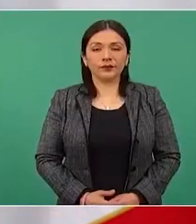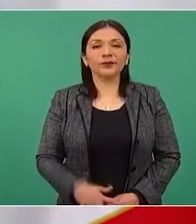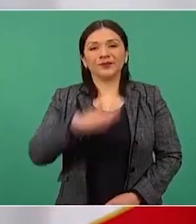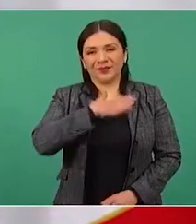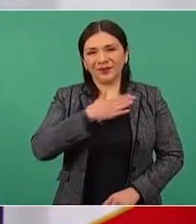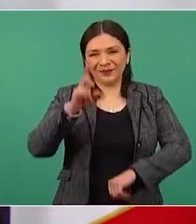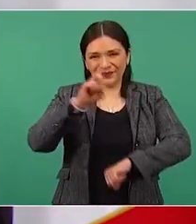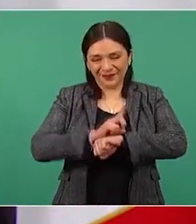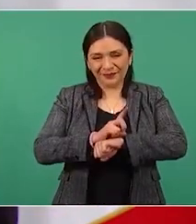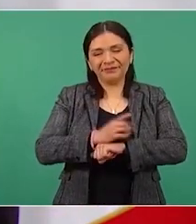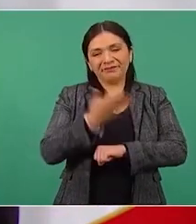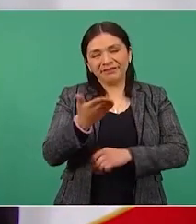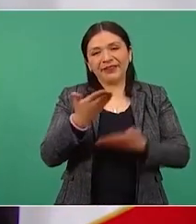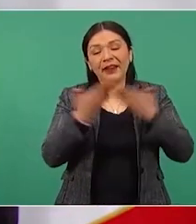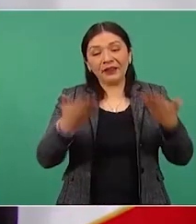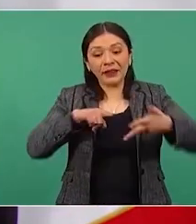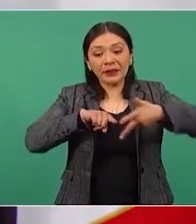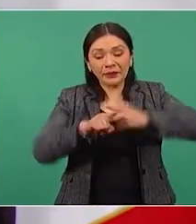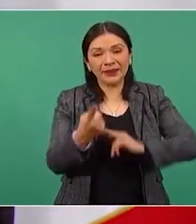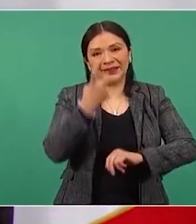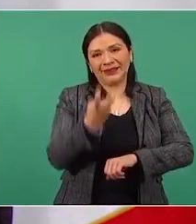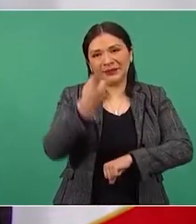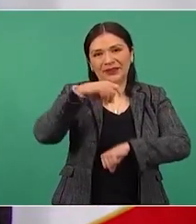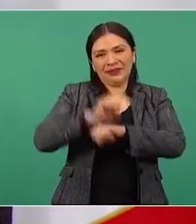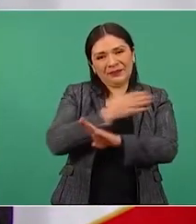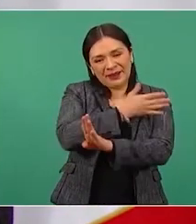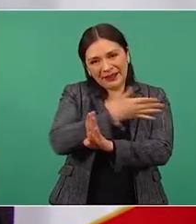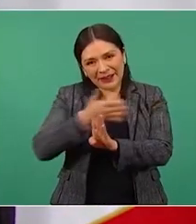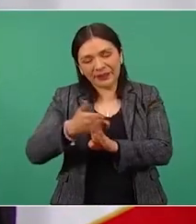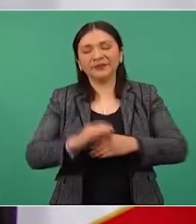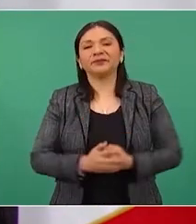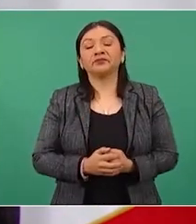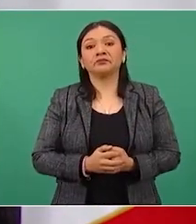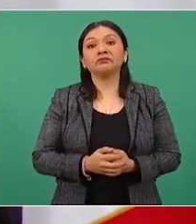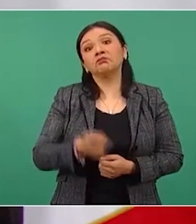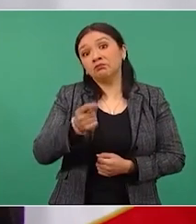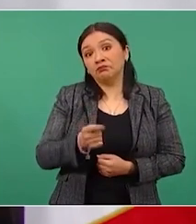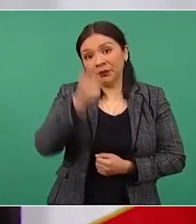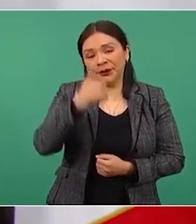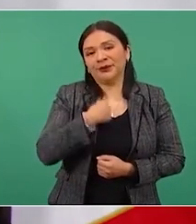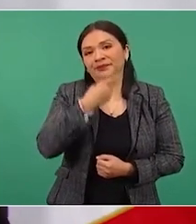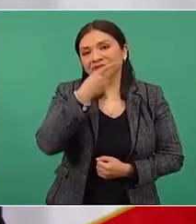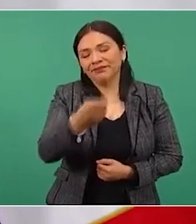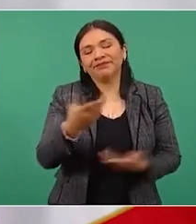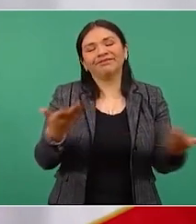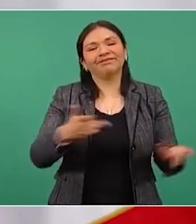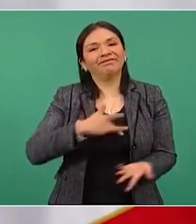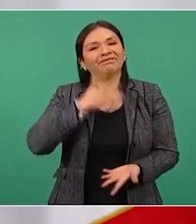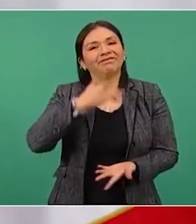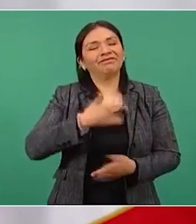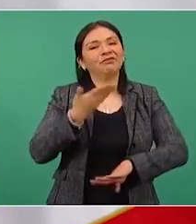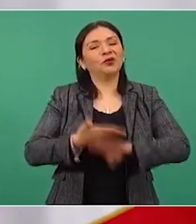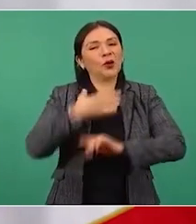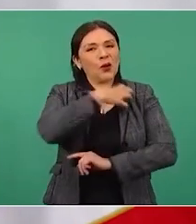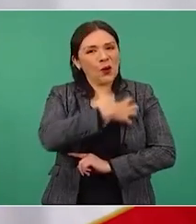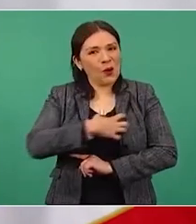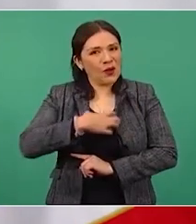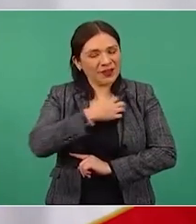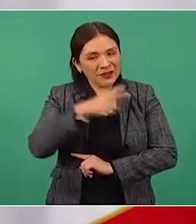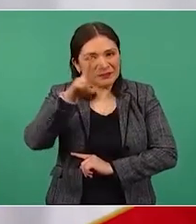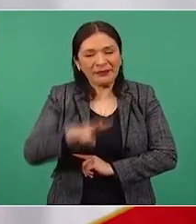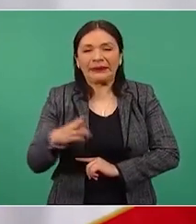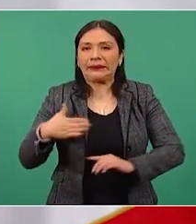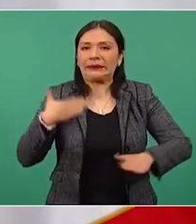nuestra satisfacción, nuestra alegría, es